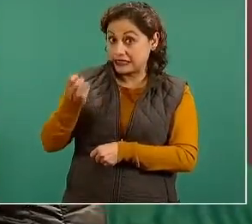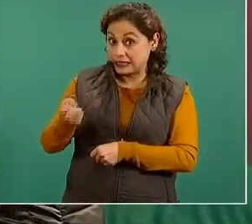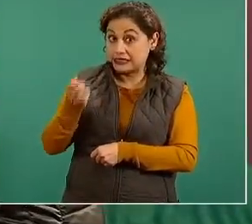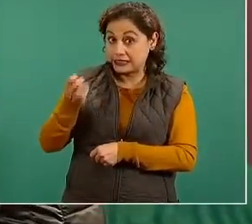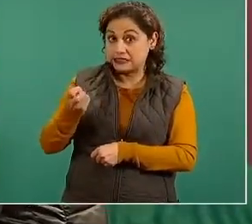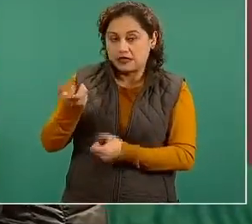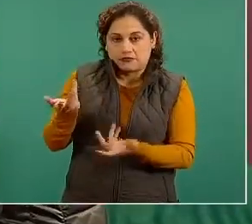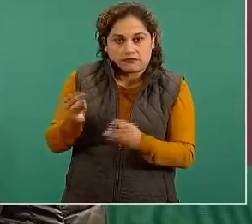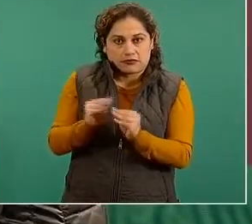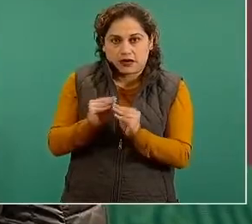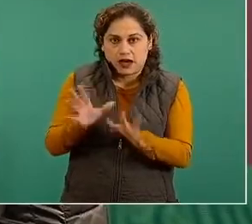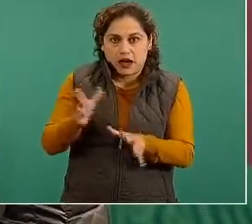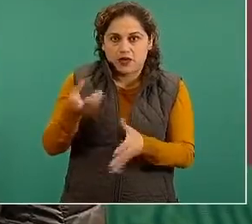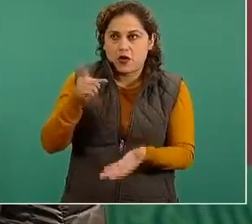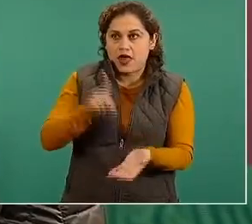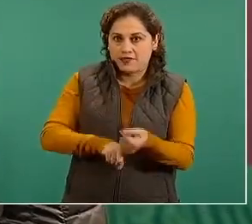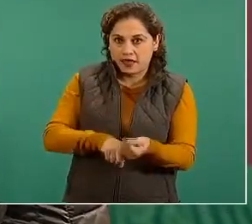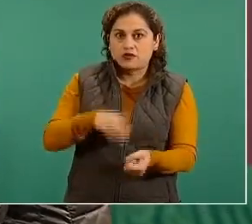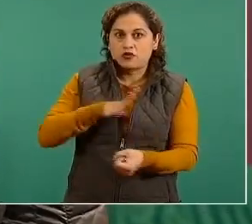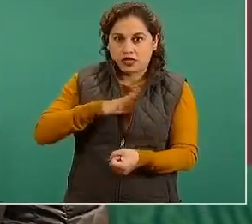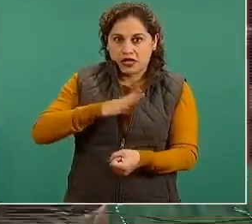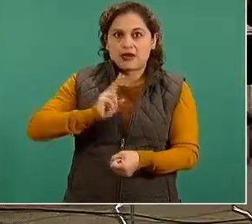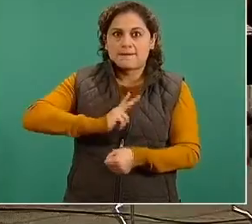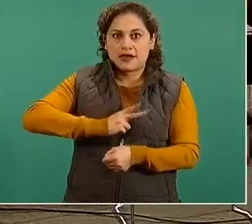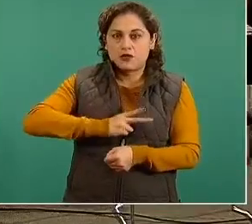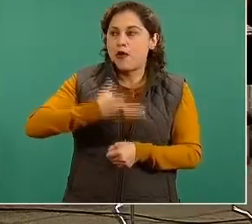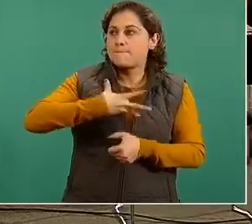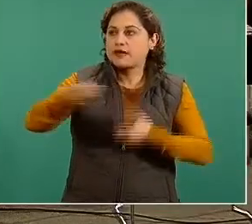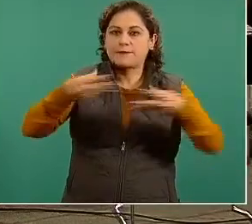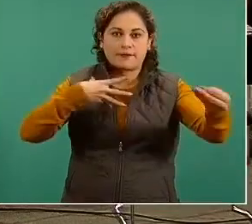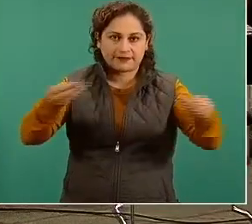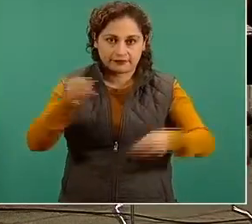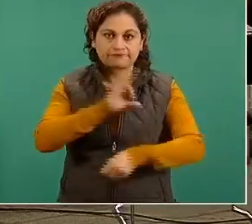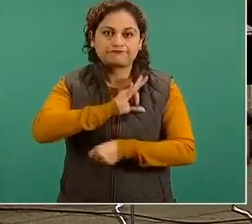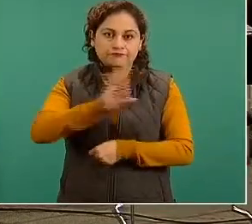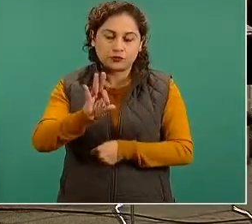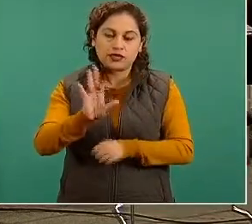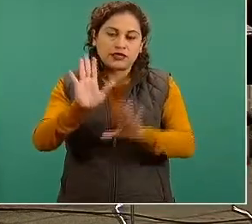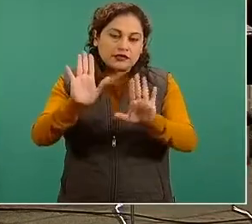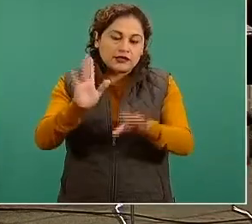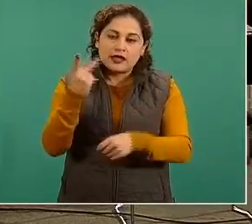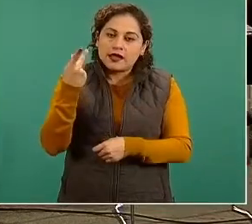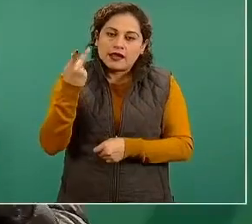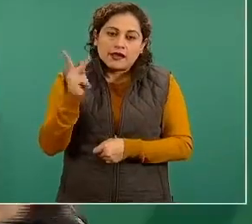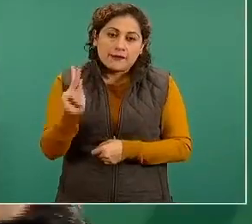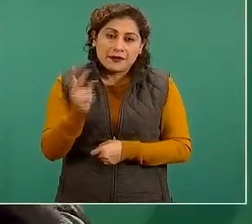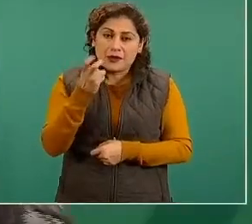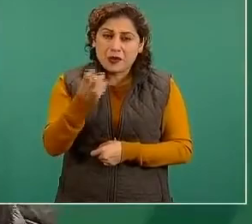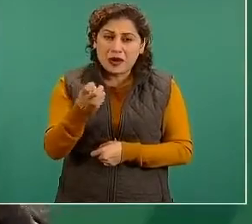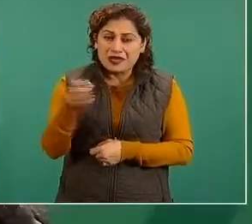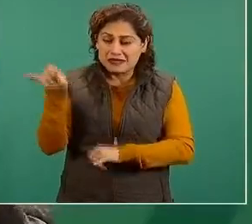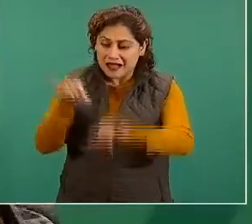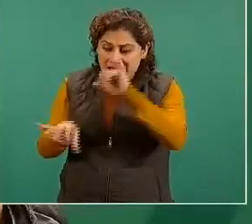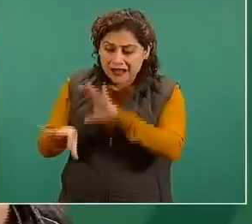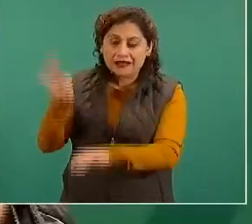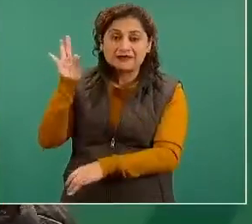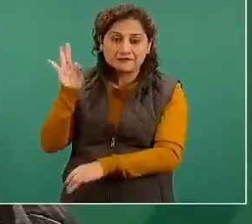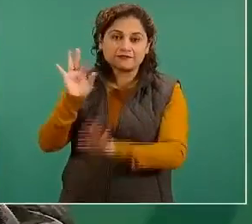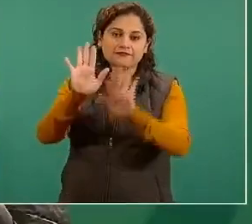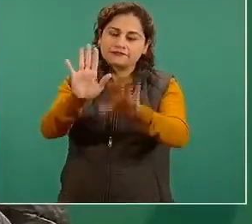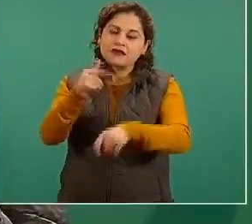contagiando a otras personas pero por eso siempre lo mejor es o el síndrome a mí me gusta más la vigilancia